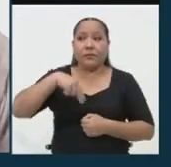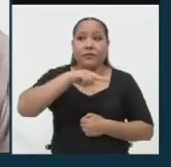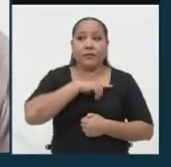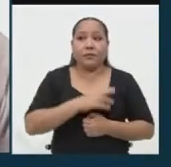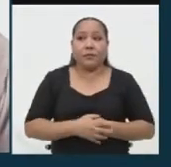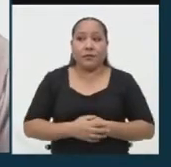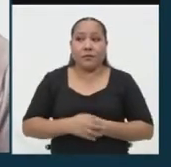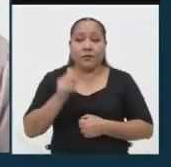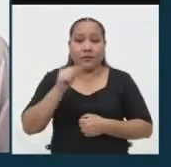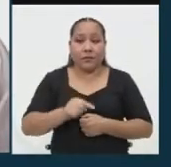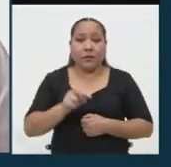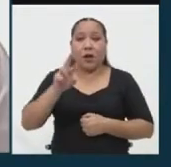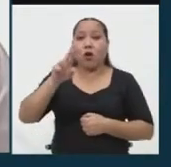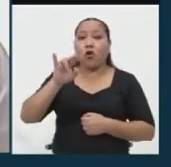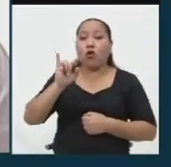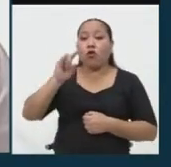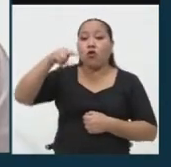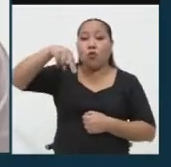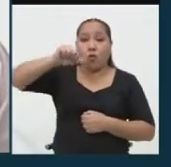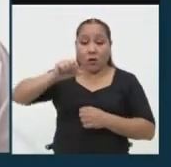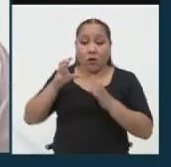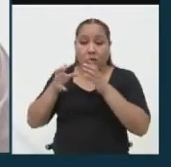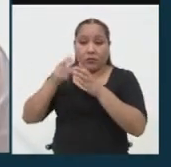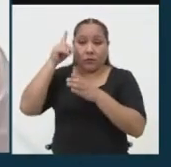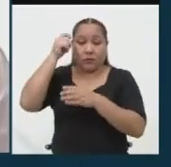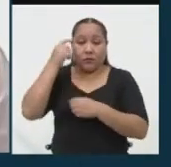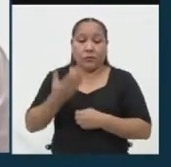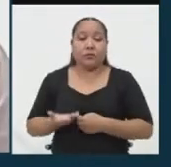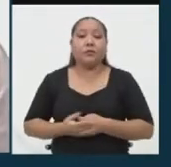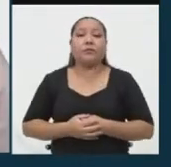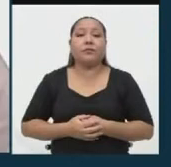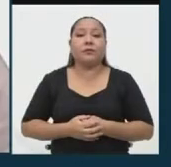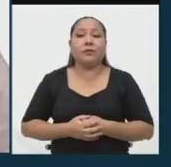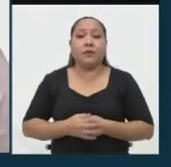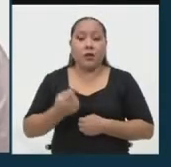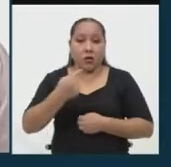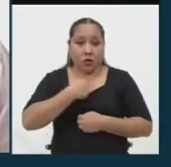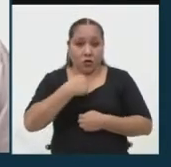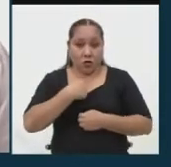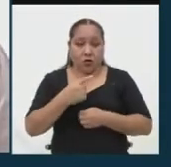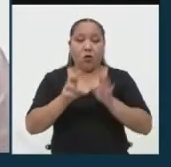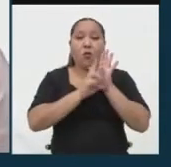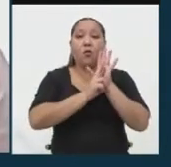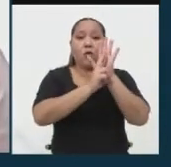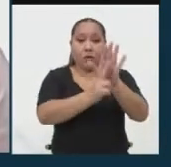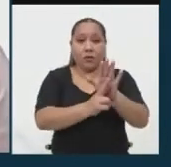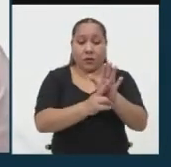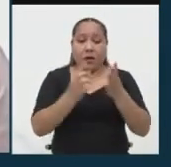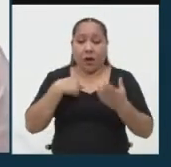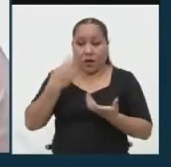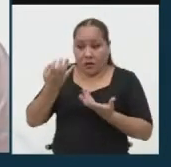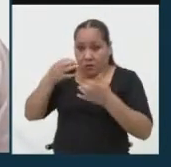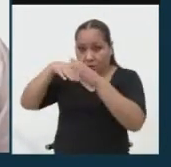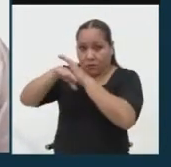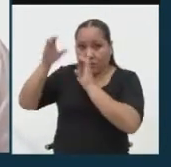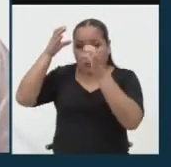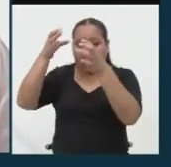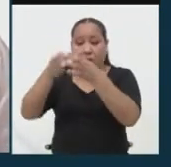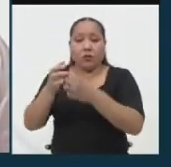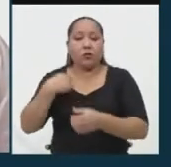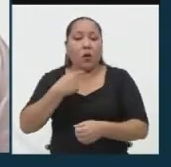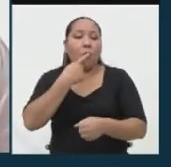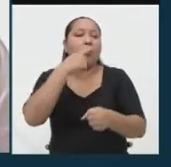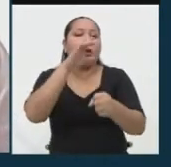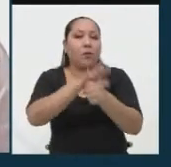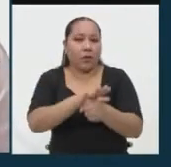el Renacimiento Unido Nacional, el Partido Runa, y yo como representante, como candidata, me comprometo